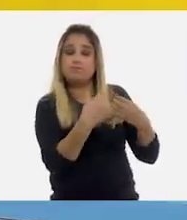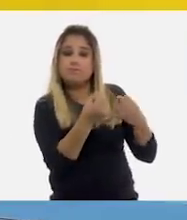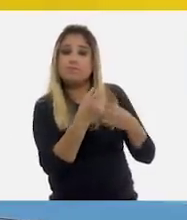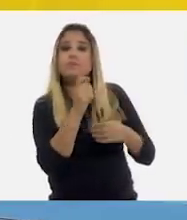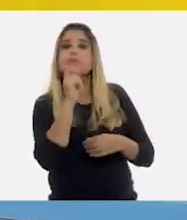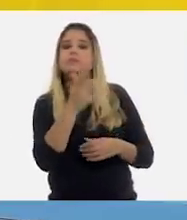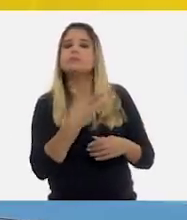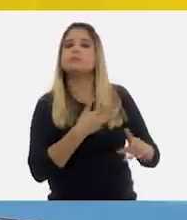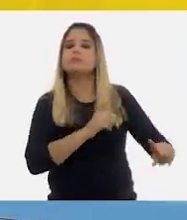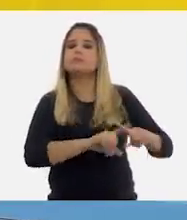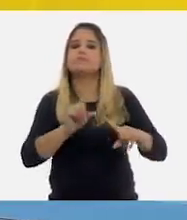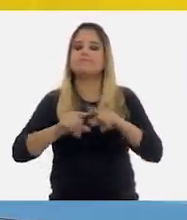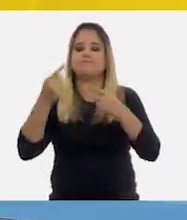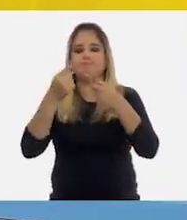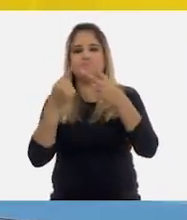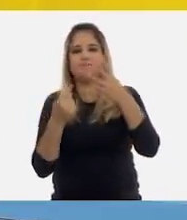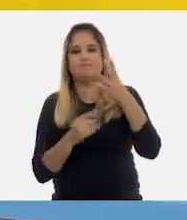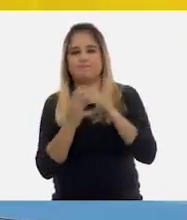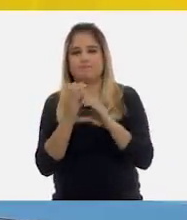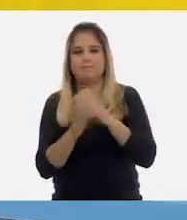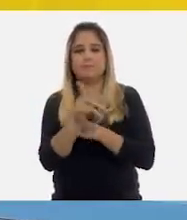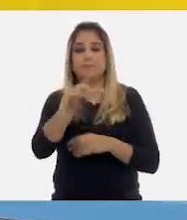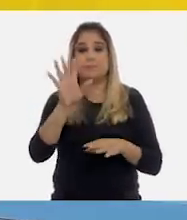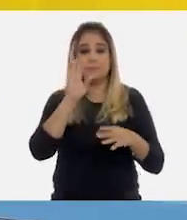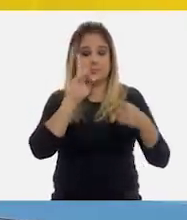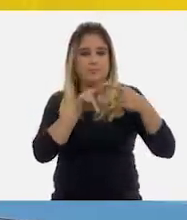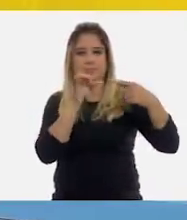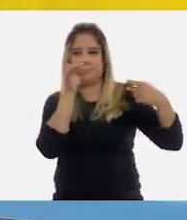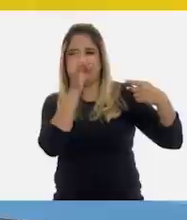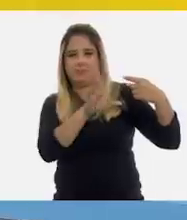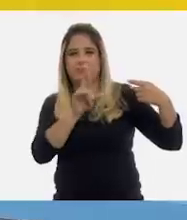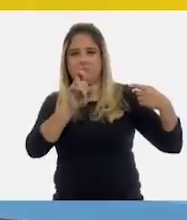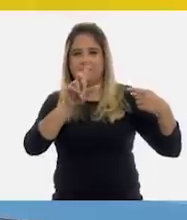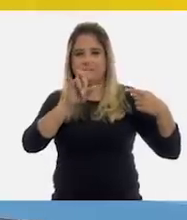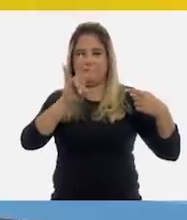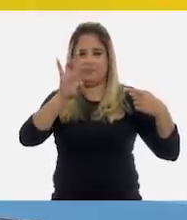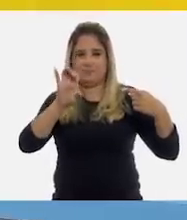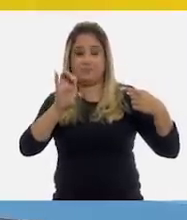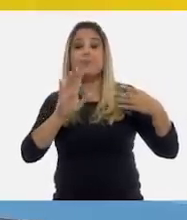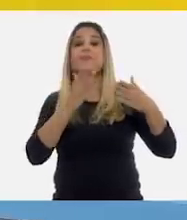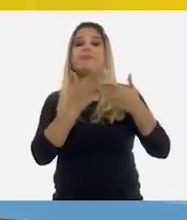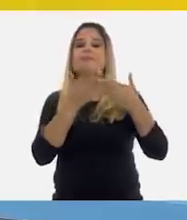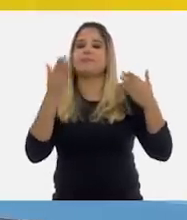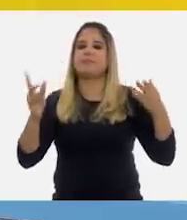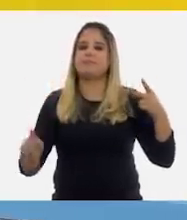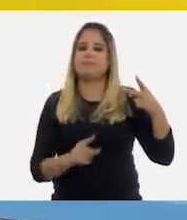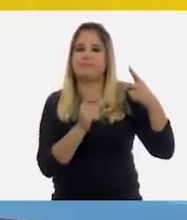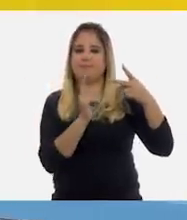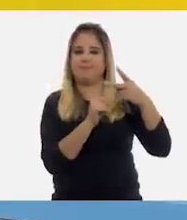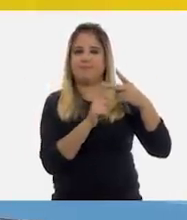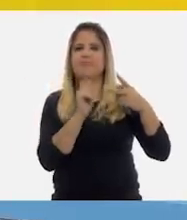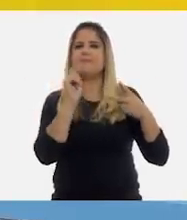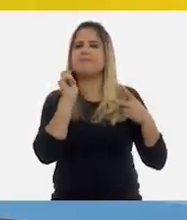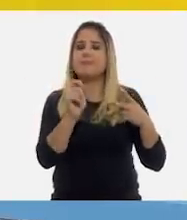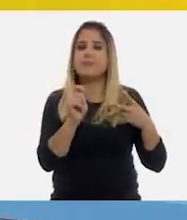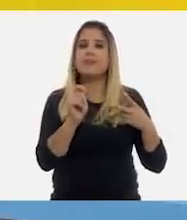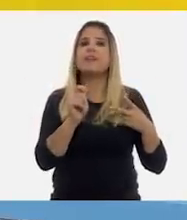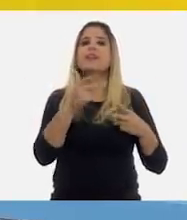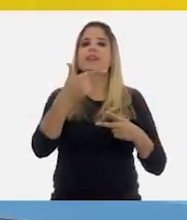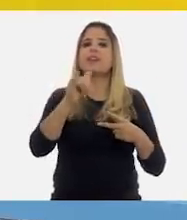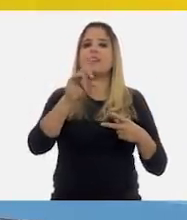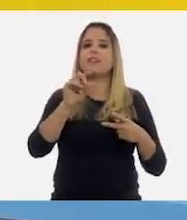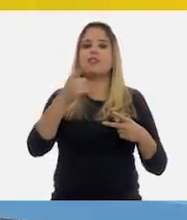ver con varios elementos. Ya vimos el primero, que fue el relieve. Veamos ahora el segundo, que es la